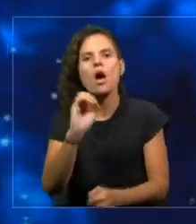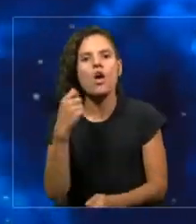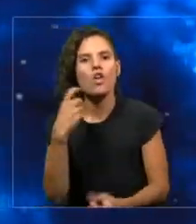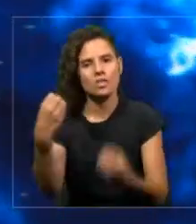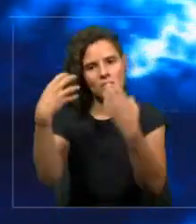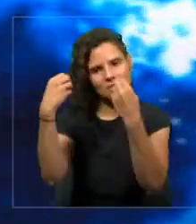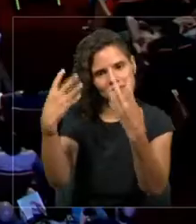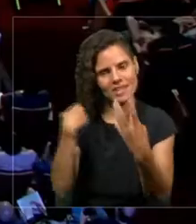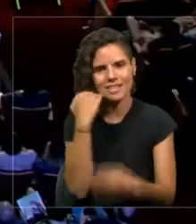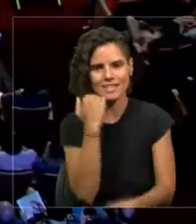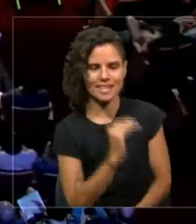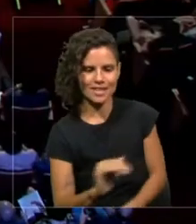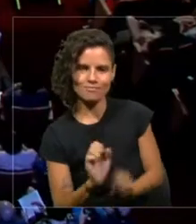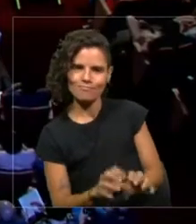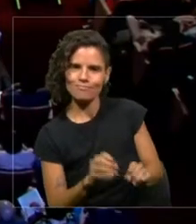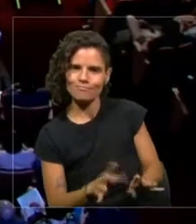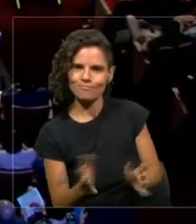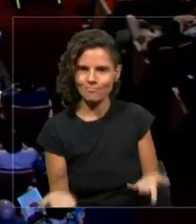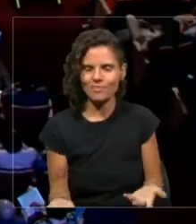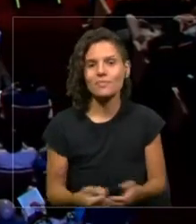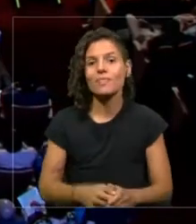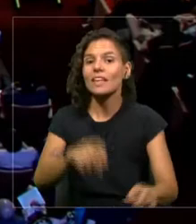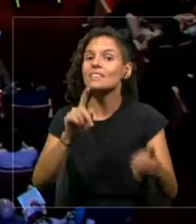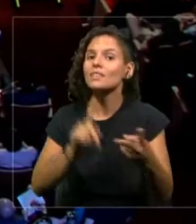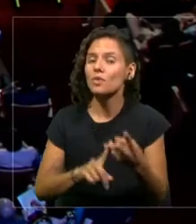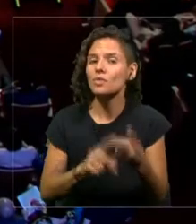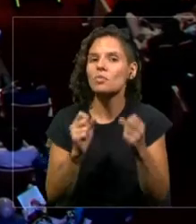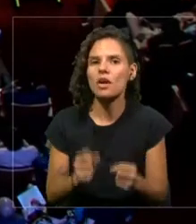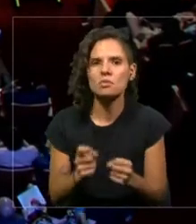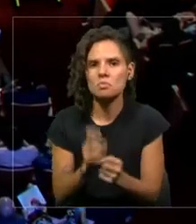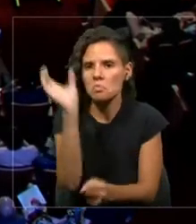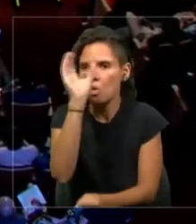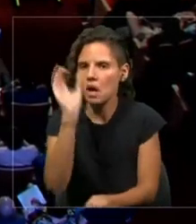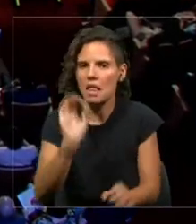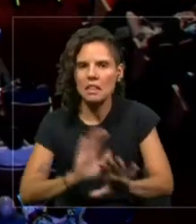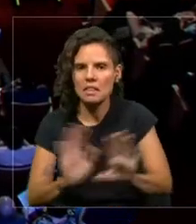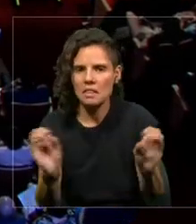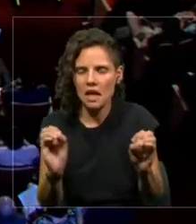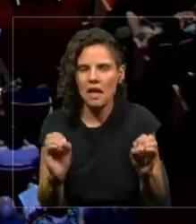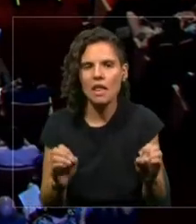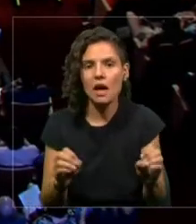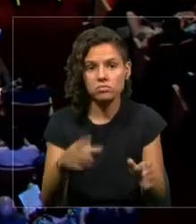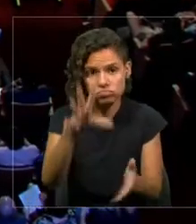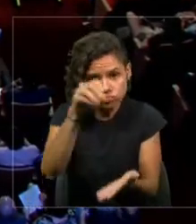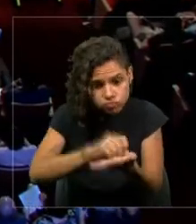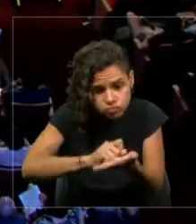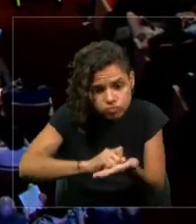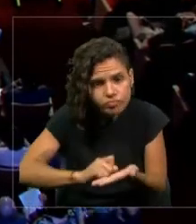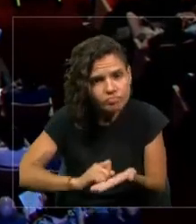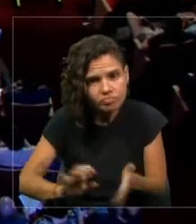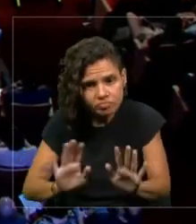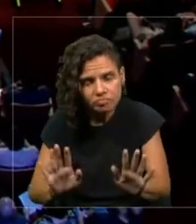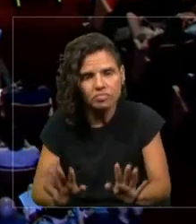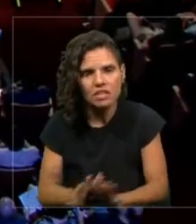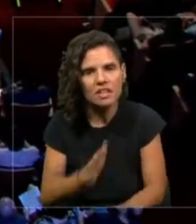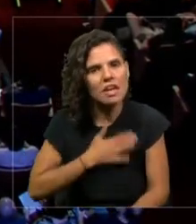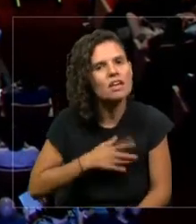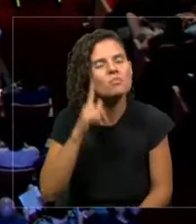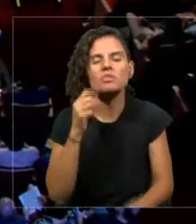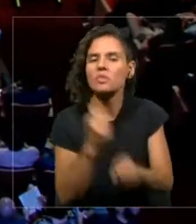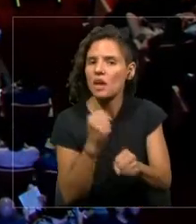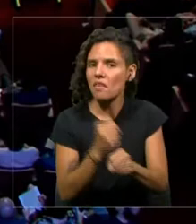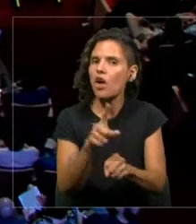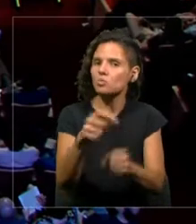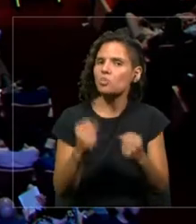El segundo caso de uso es cero búsqueda. Toma nota, no me creas, haz el ejercicio en caso en tu trabajo. Hoy, cuando